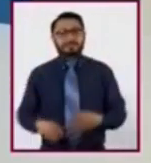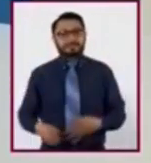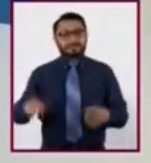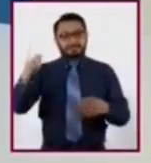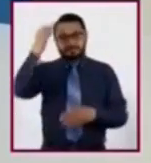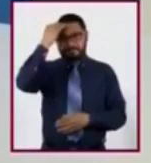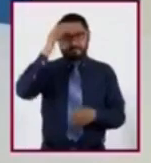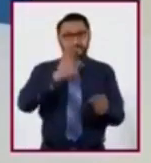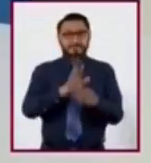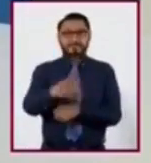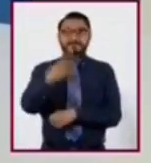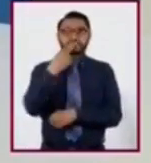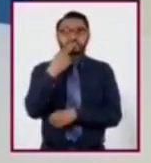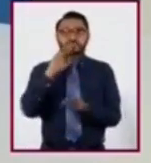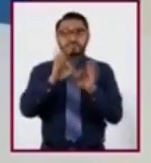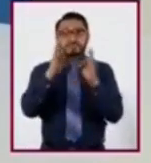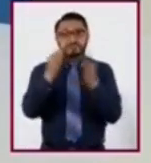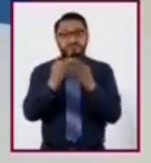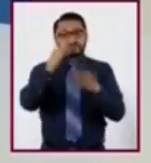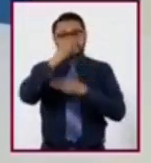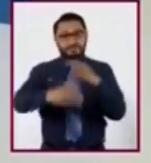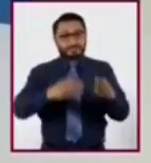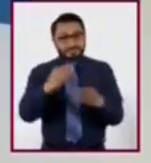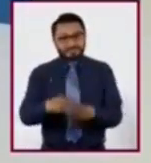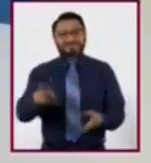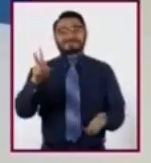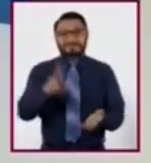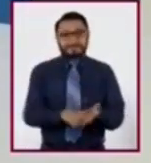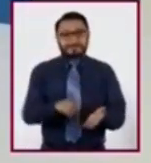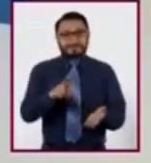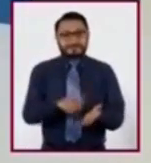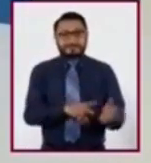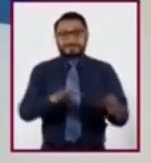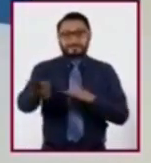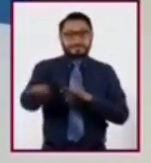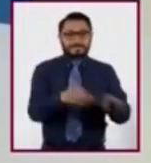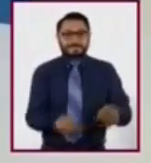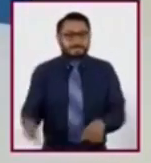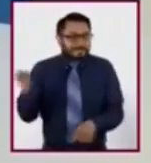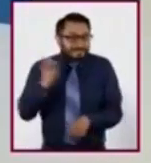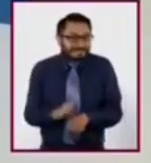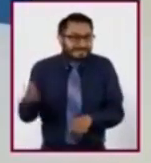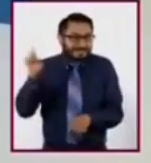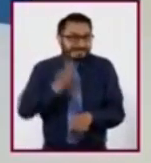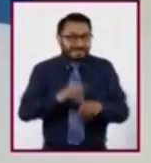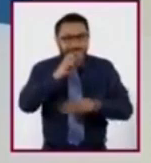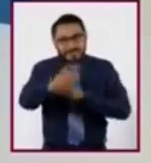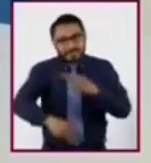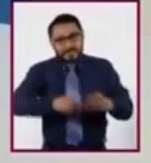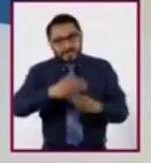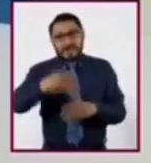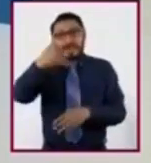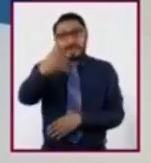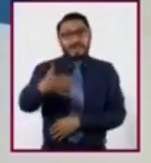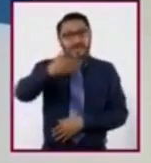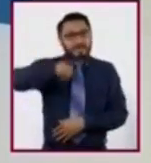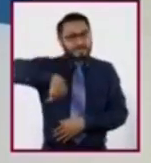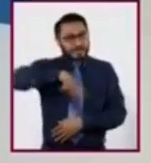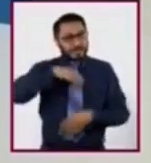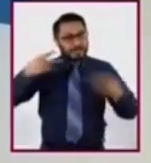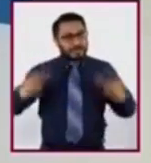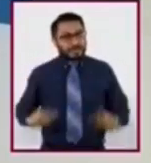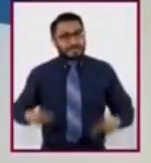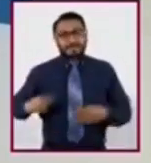funciona nos permite valorar el enorme trabajo que la tierra hace cada día y que los seres humanos aprovechamos para satisfacer